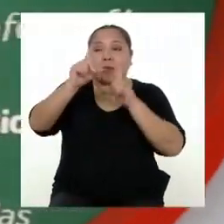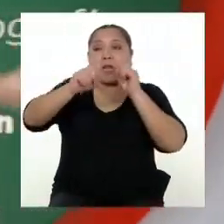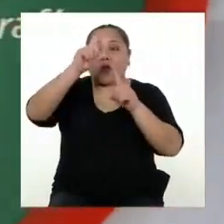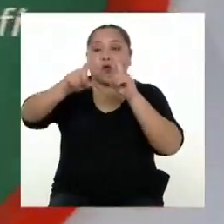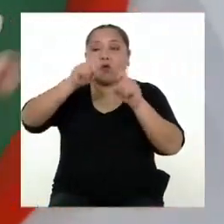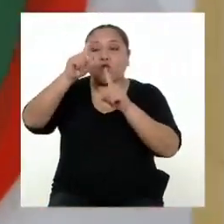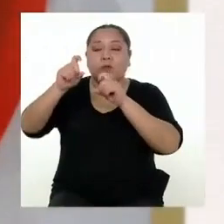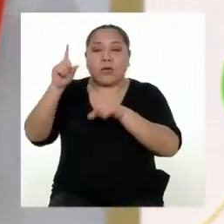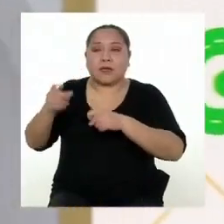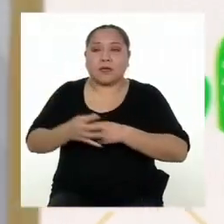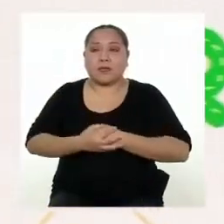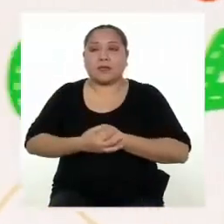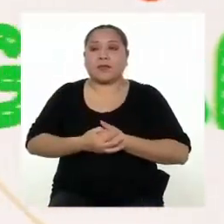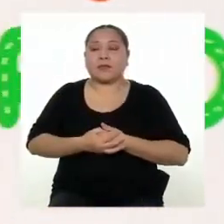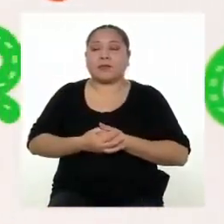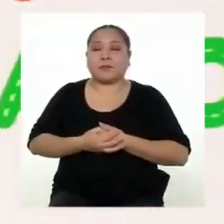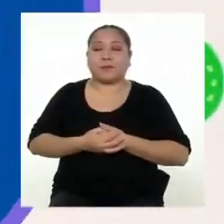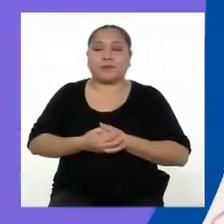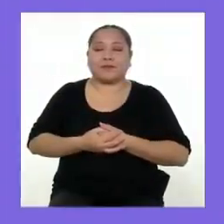preguntas.